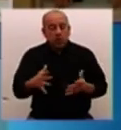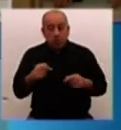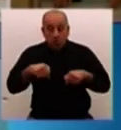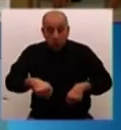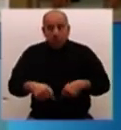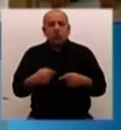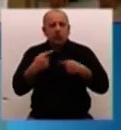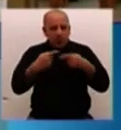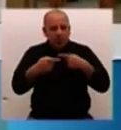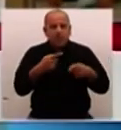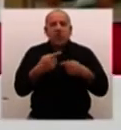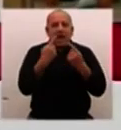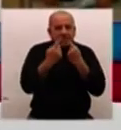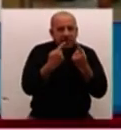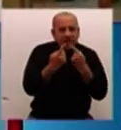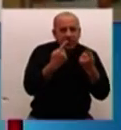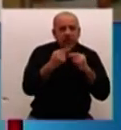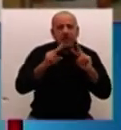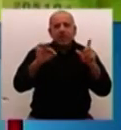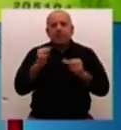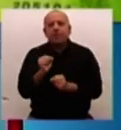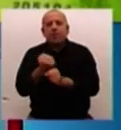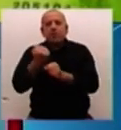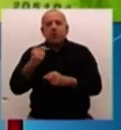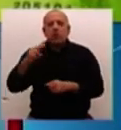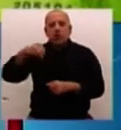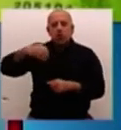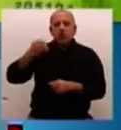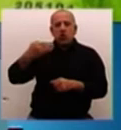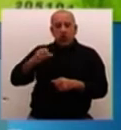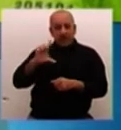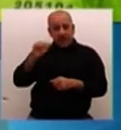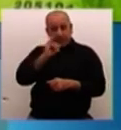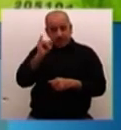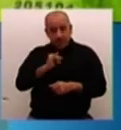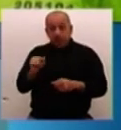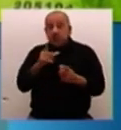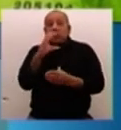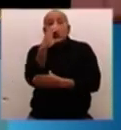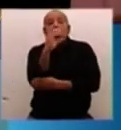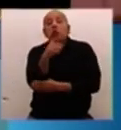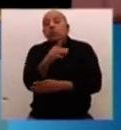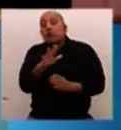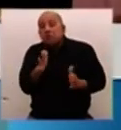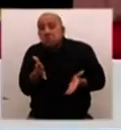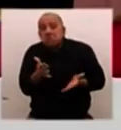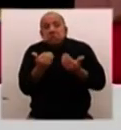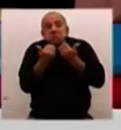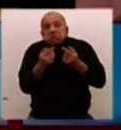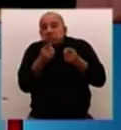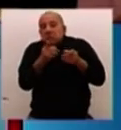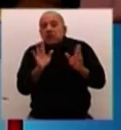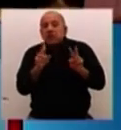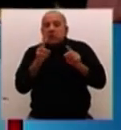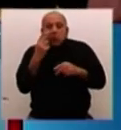premio Nobel, en unos días más empezará a desaparecer el tema y los colombianos quedarán solos ahí, dilucidando cómo salen de este